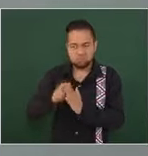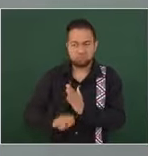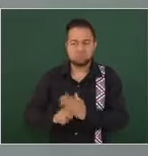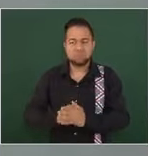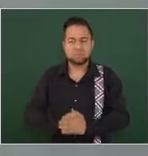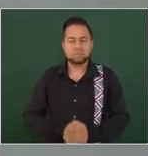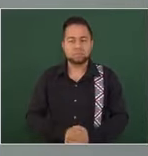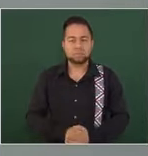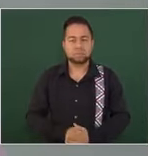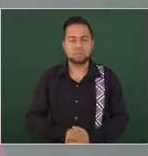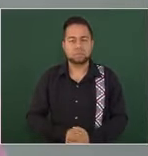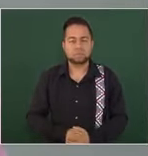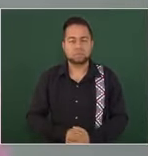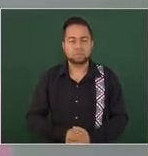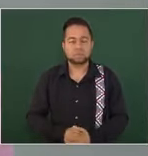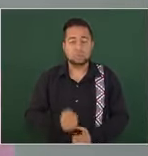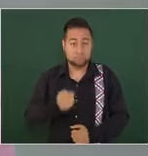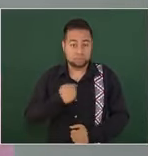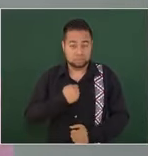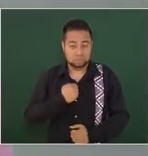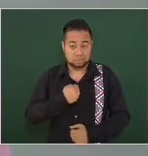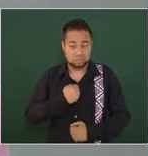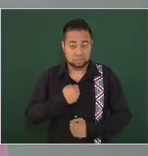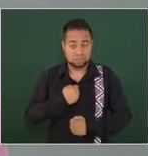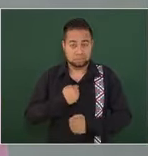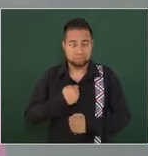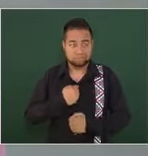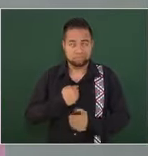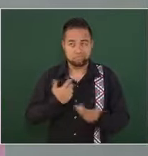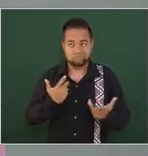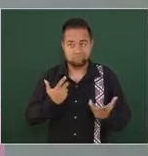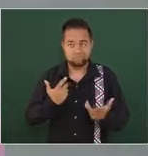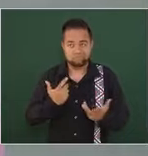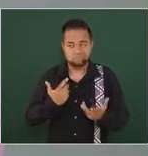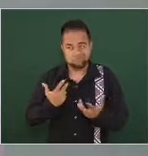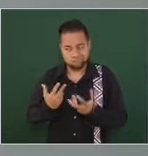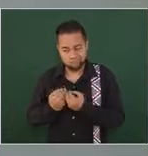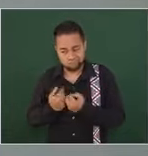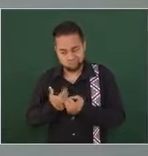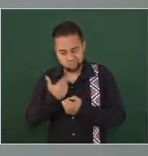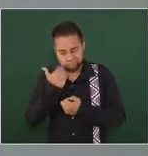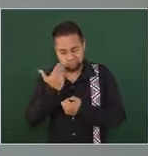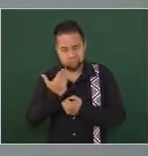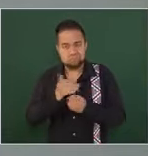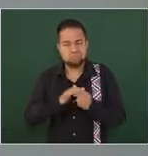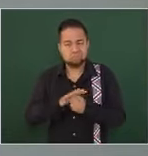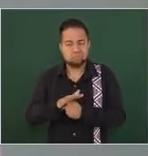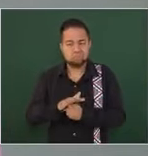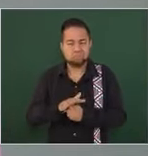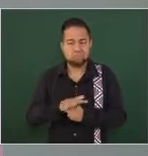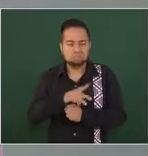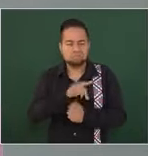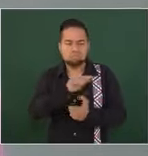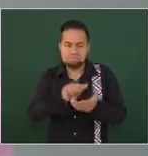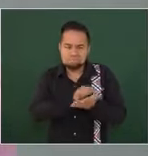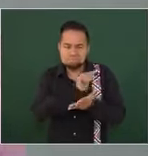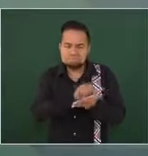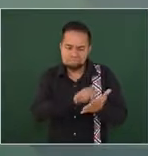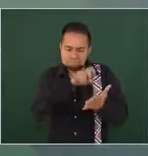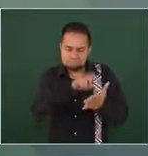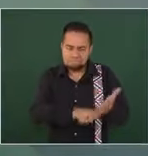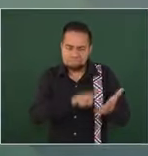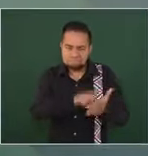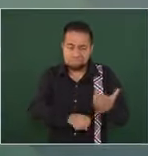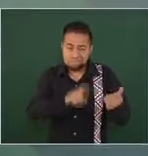y nosotros intentamos yo busqué que se llevara a cabo una reforma en el poder